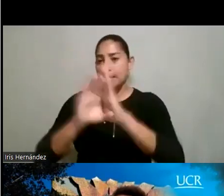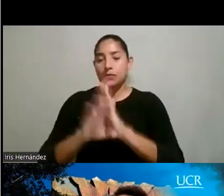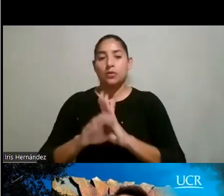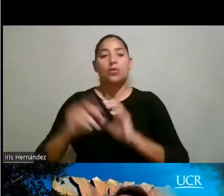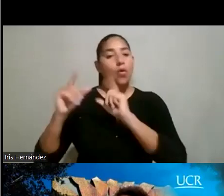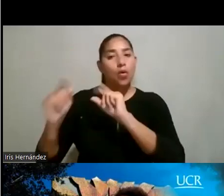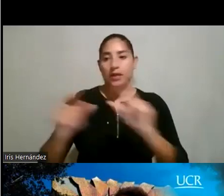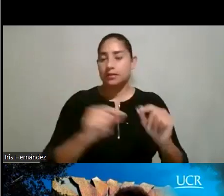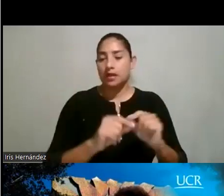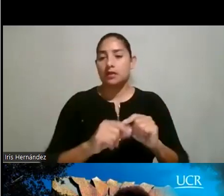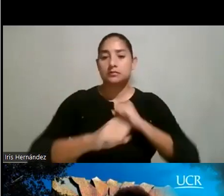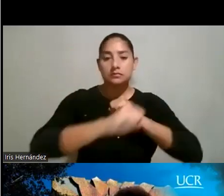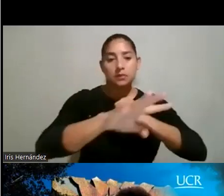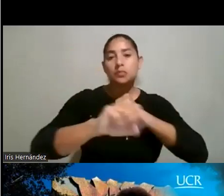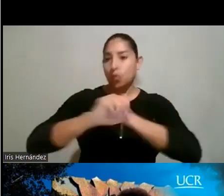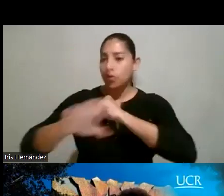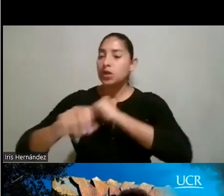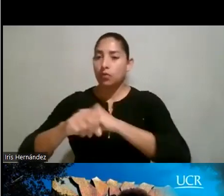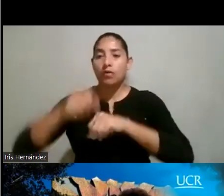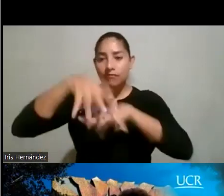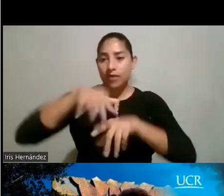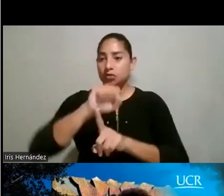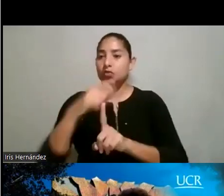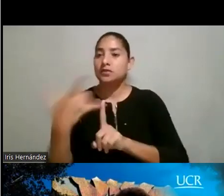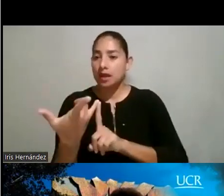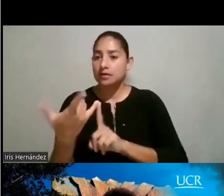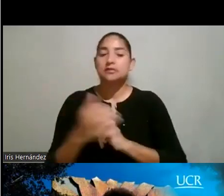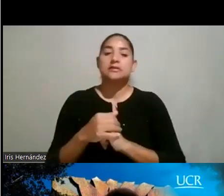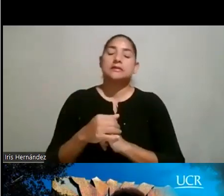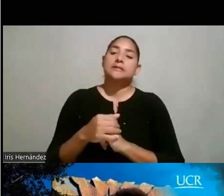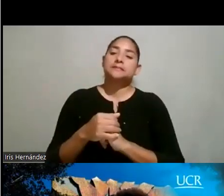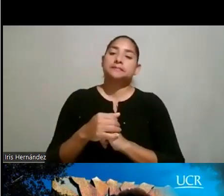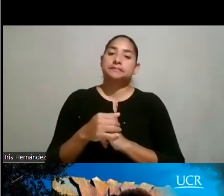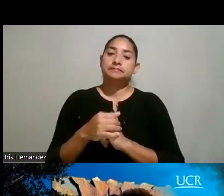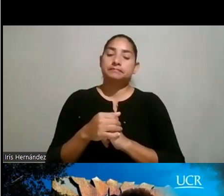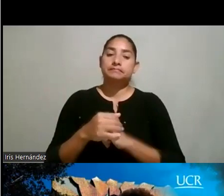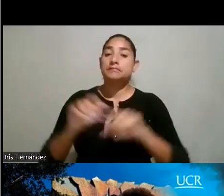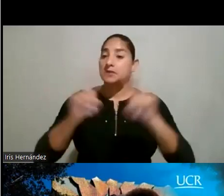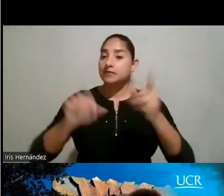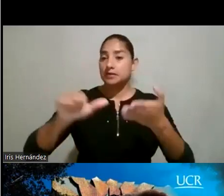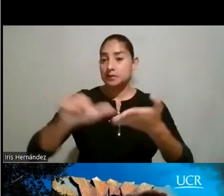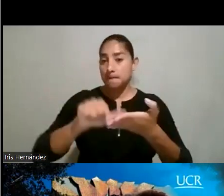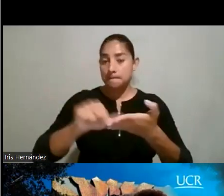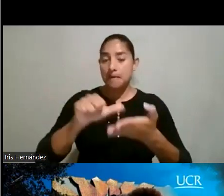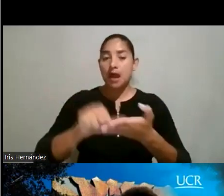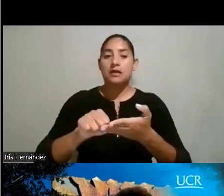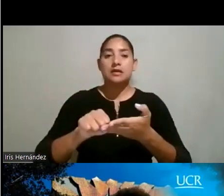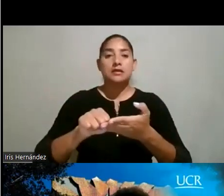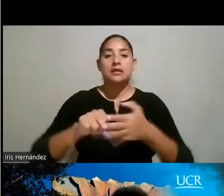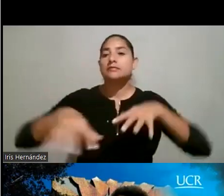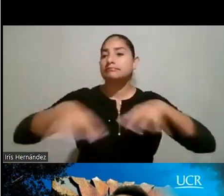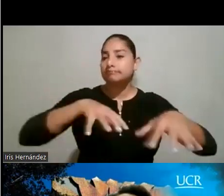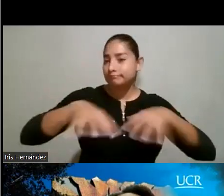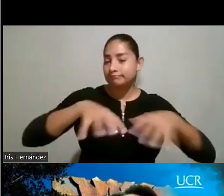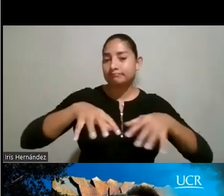publicar en redes sociales, en las páginas de las diferentes facultades, de la